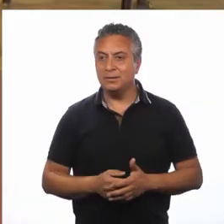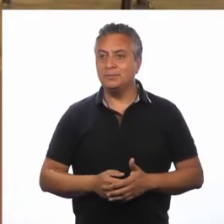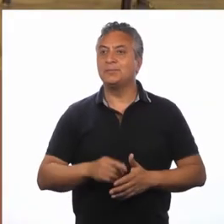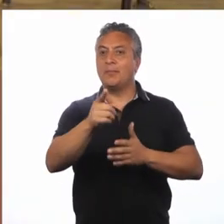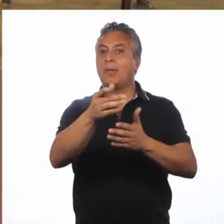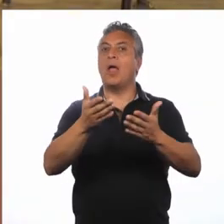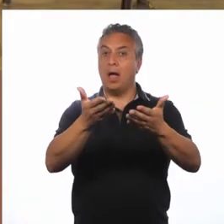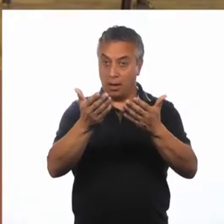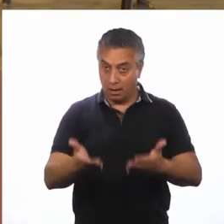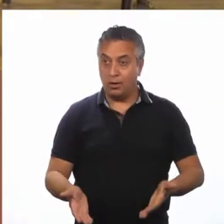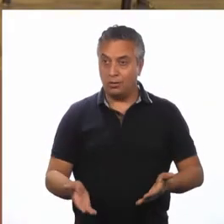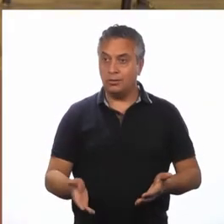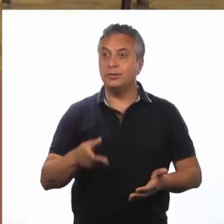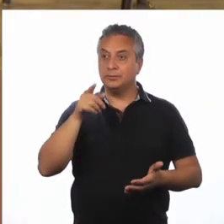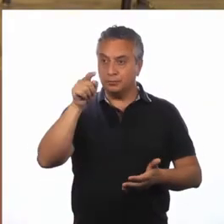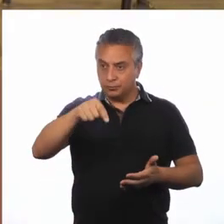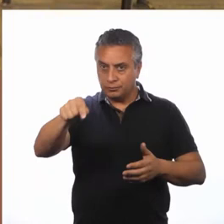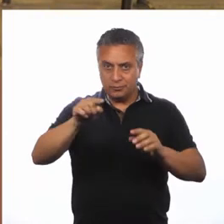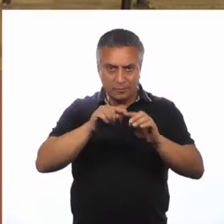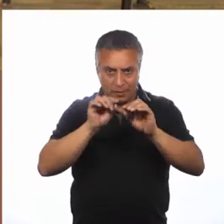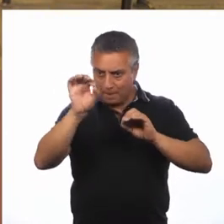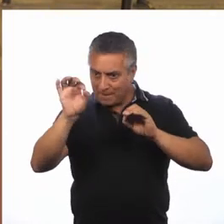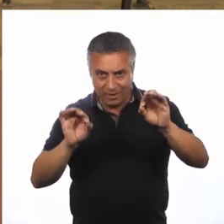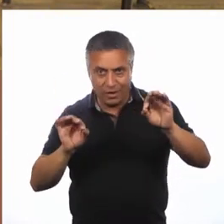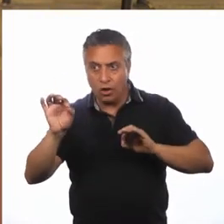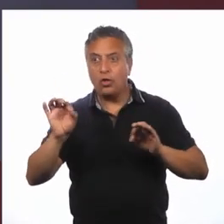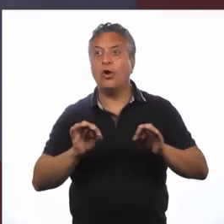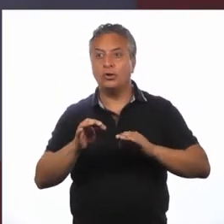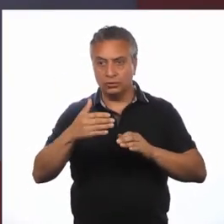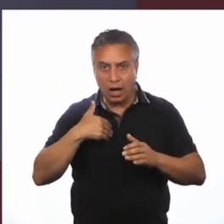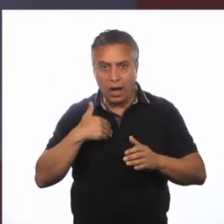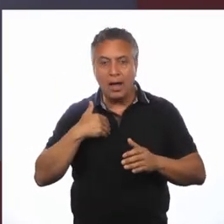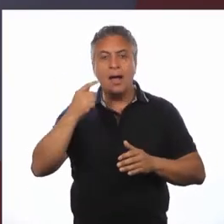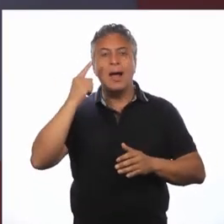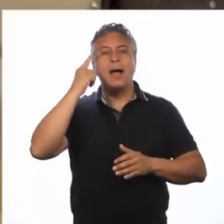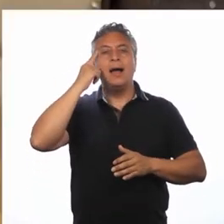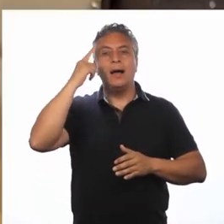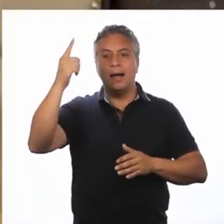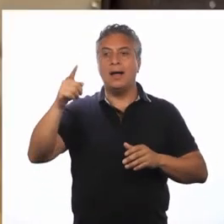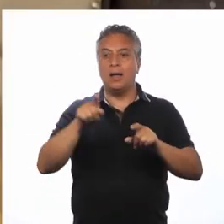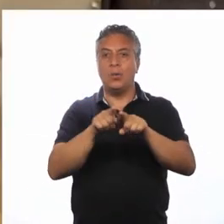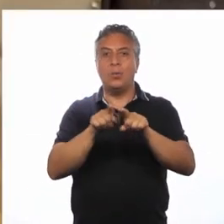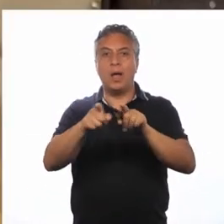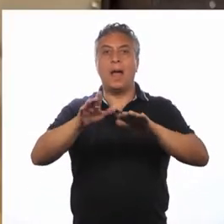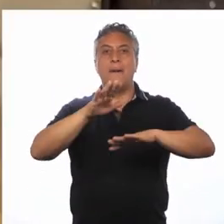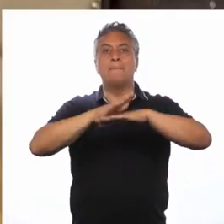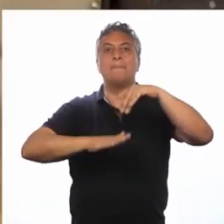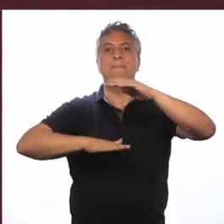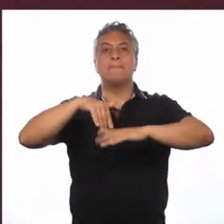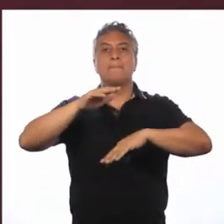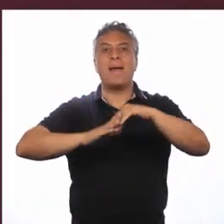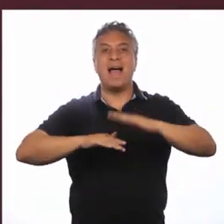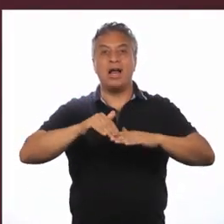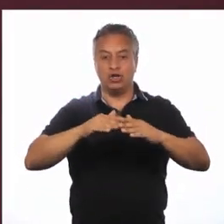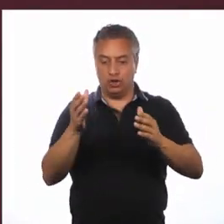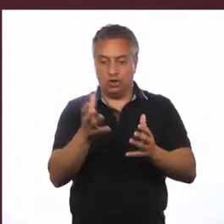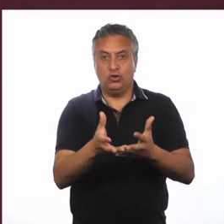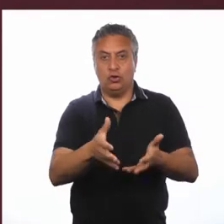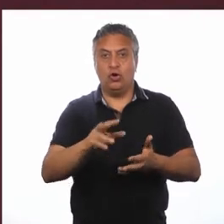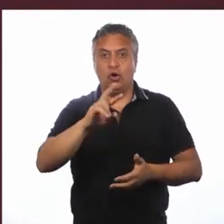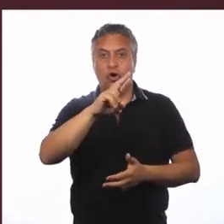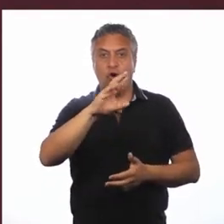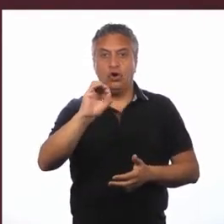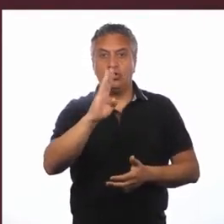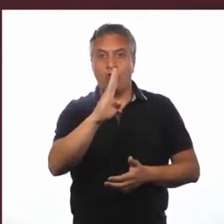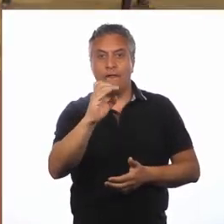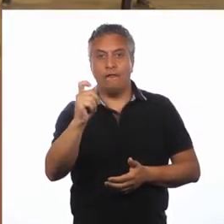Ahora Con nuestro medidor Me ayudaré Para crear una mano robótica Te cuento que la